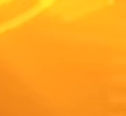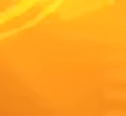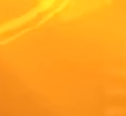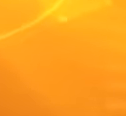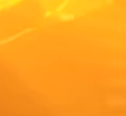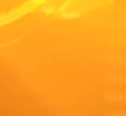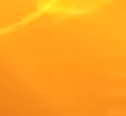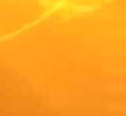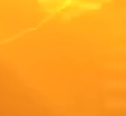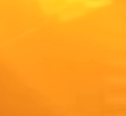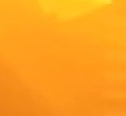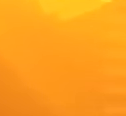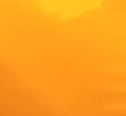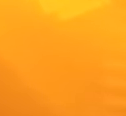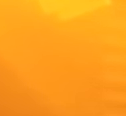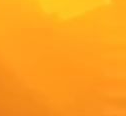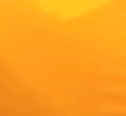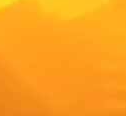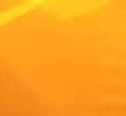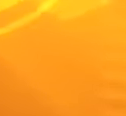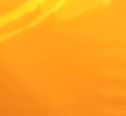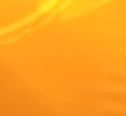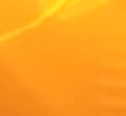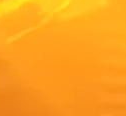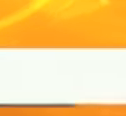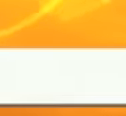Venezuela. Gracias,